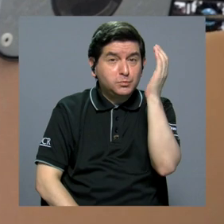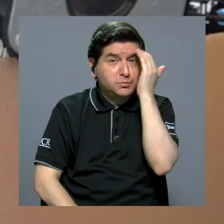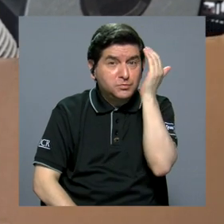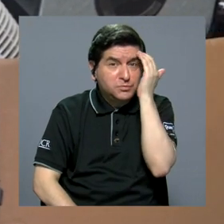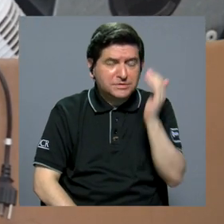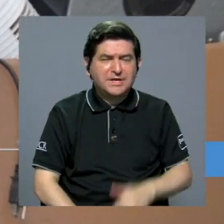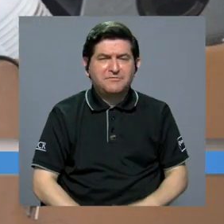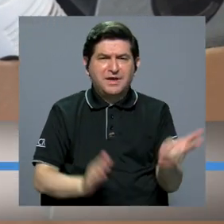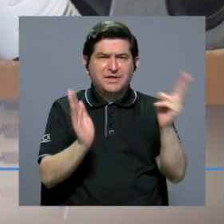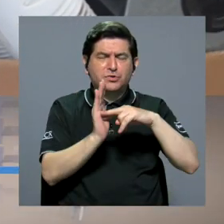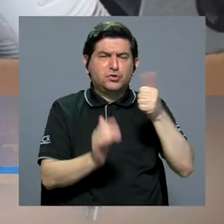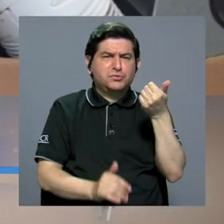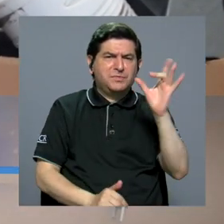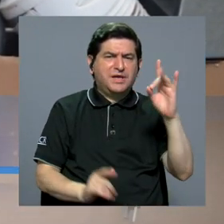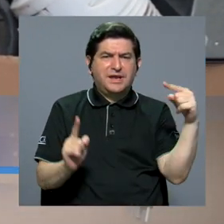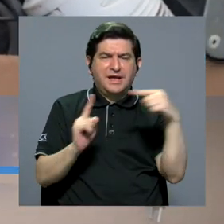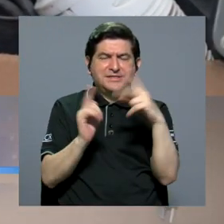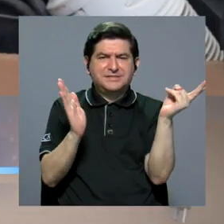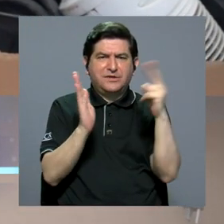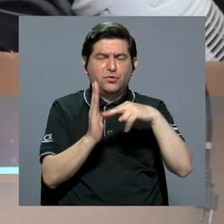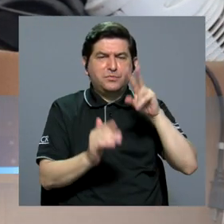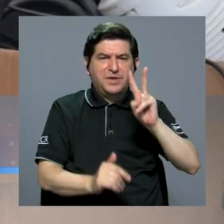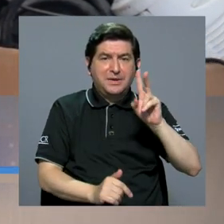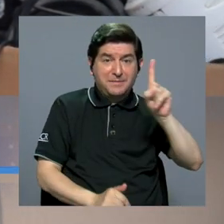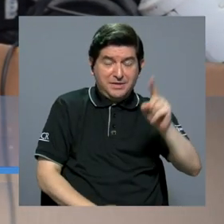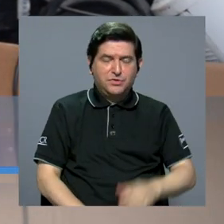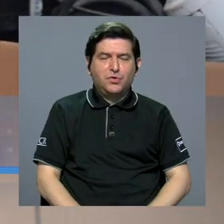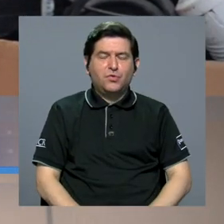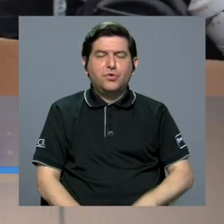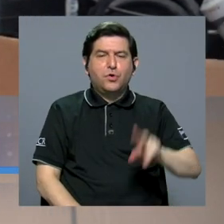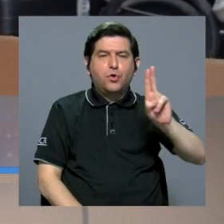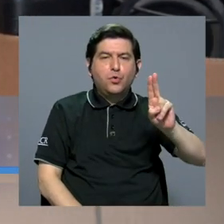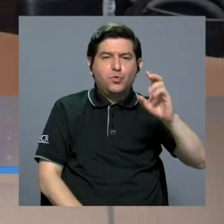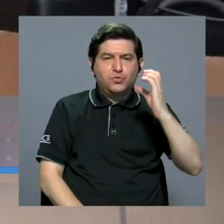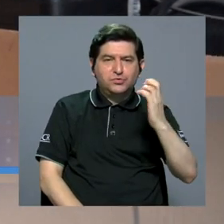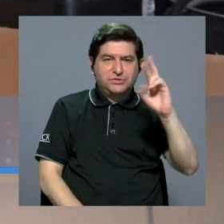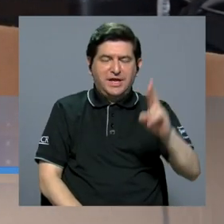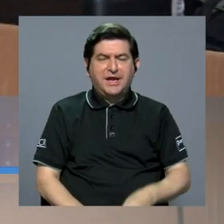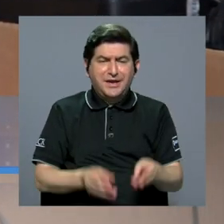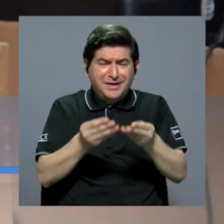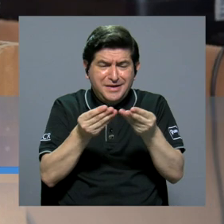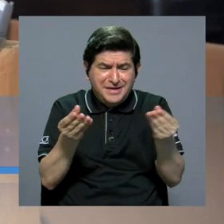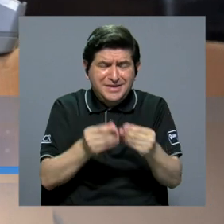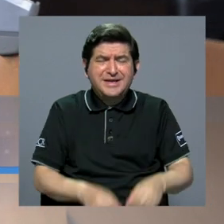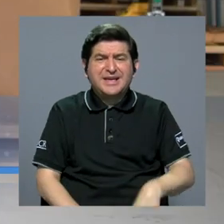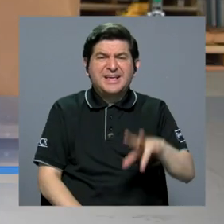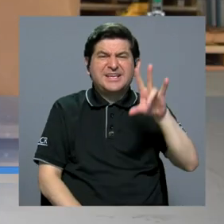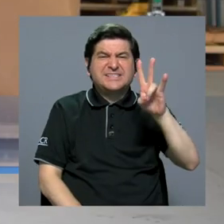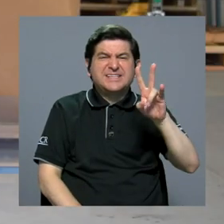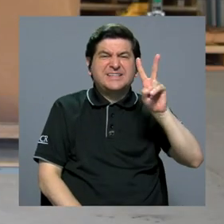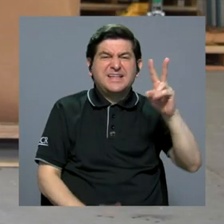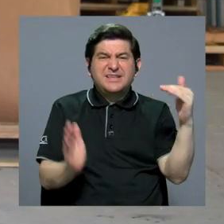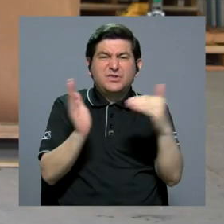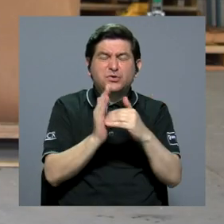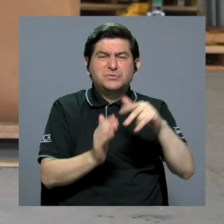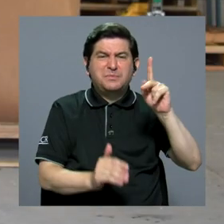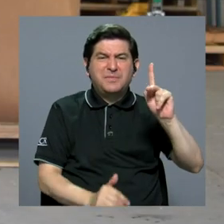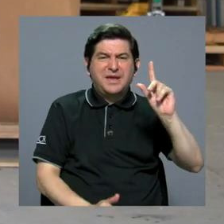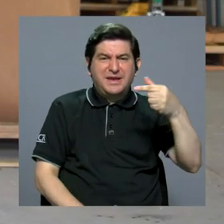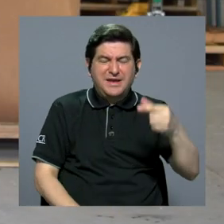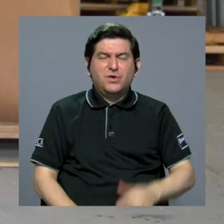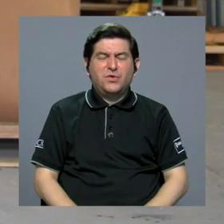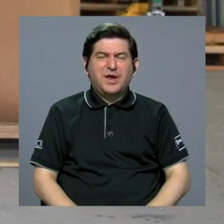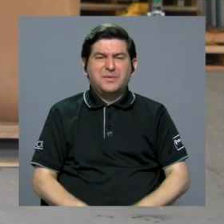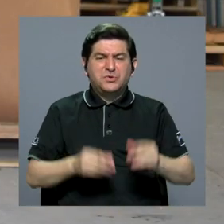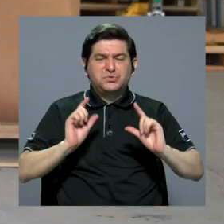¿Sabía usted que entre el 2018 y el 2021 la Universidad de Costa Rica generó más de 72 mil